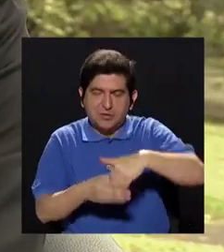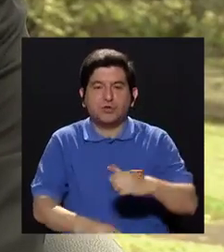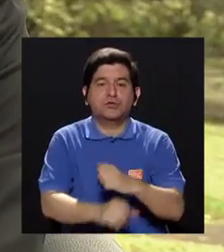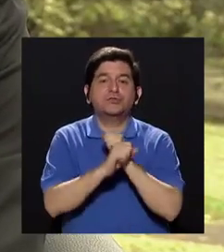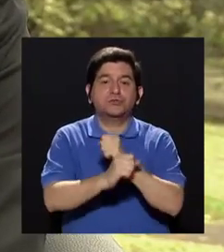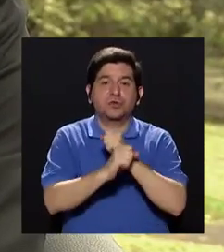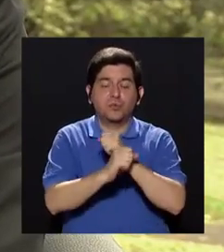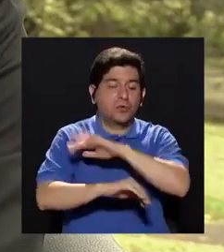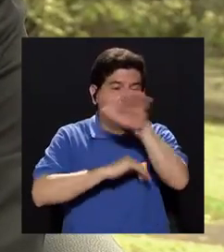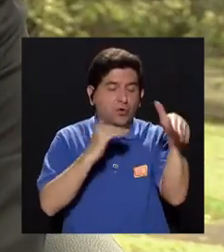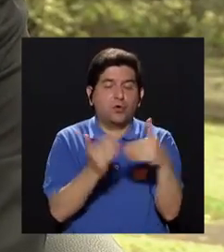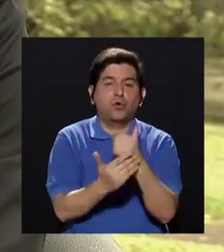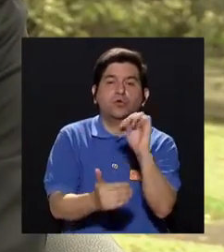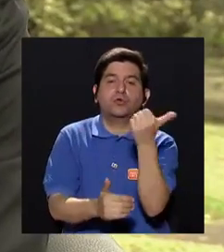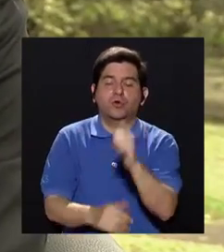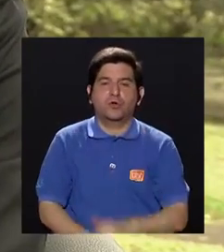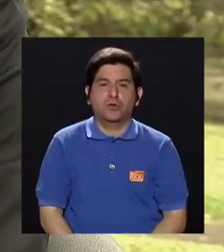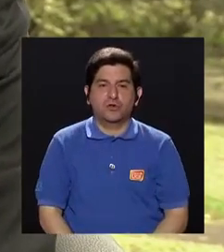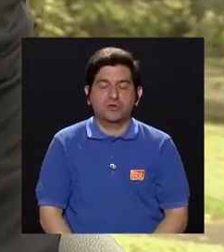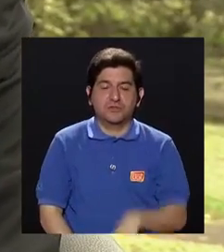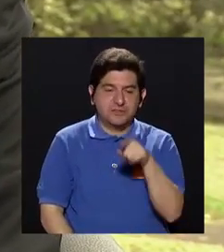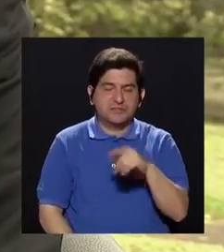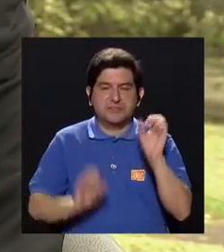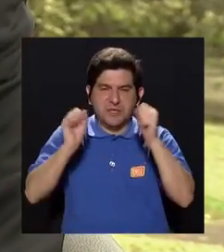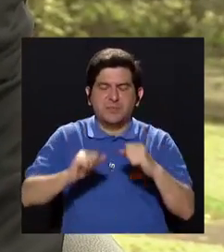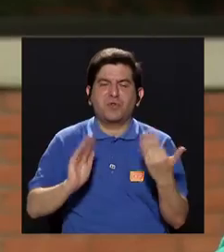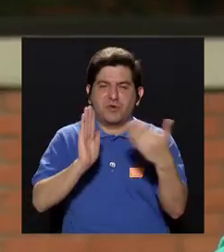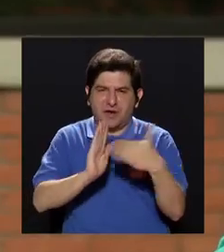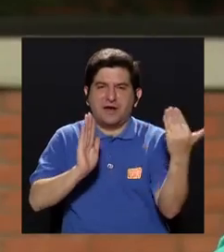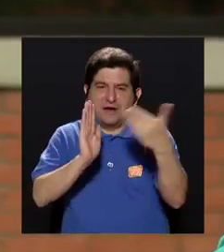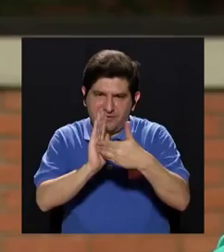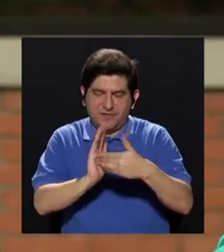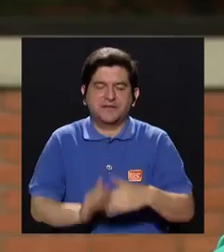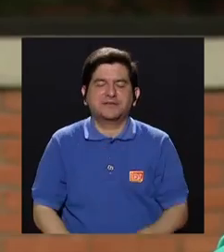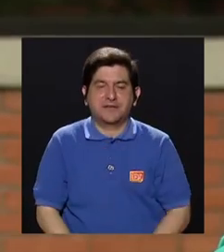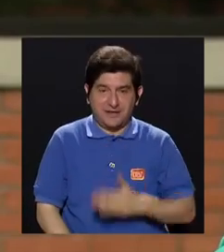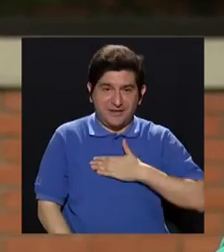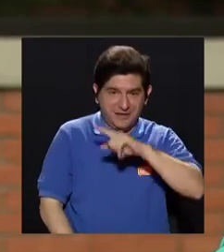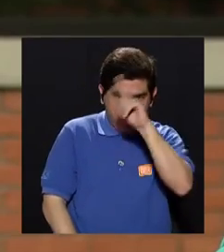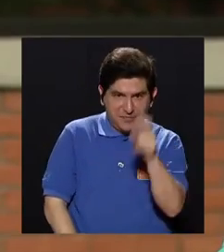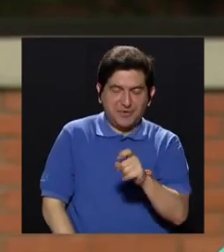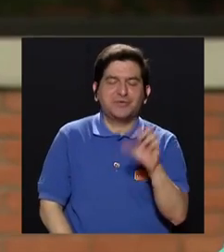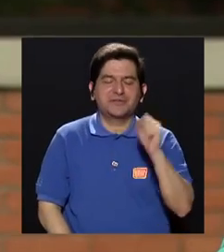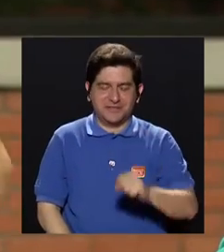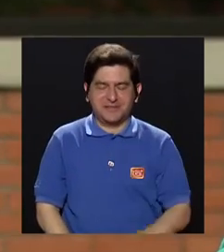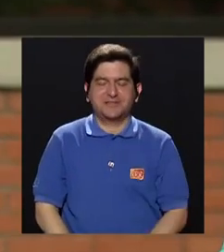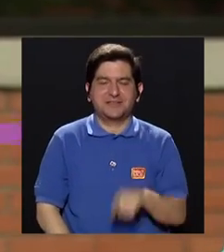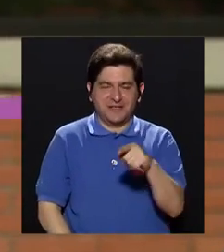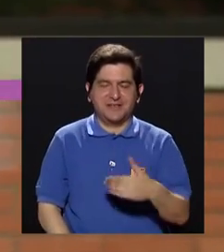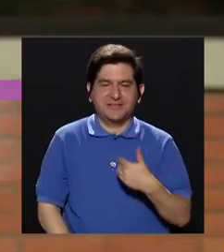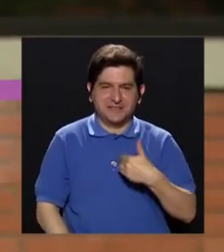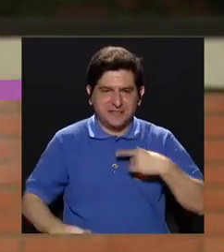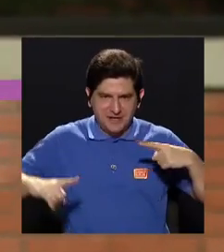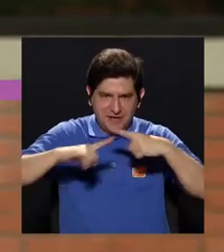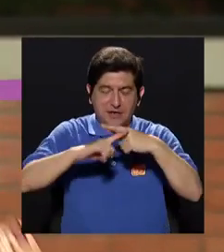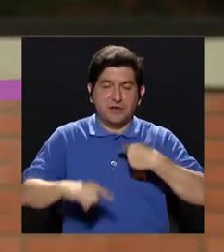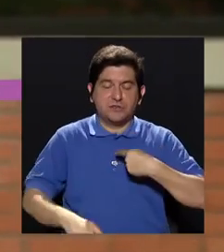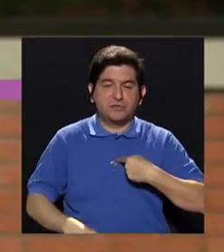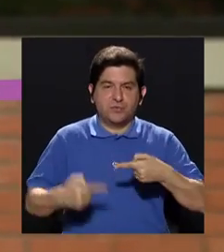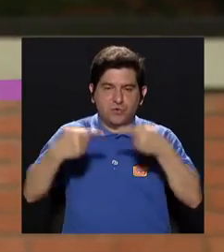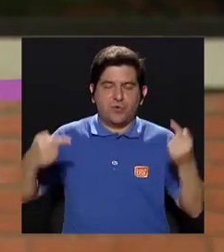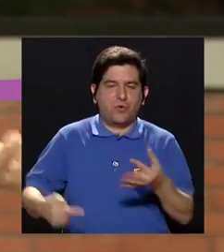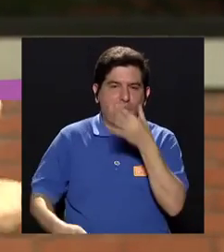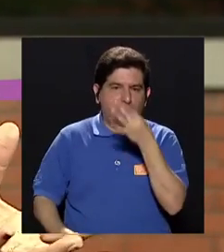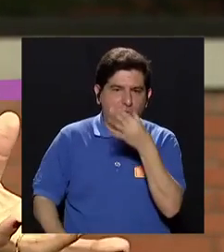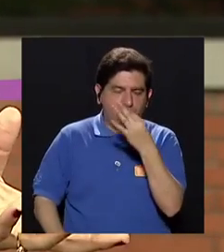cuando entra es seguro, junto con todo el resto que Si se hace interferencia, ¿verdad? Esa es mi pregunta. Sí, hay interacciones. Interacciones. Exacto. Si uno se